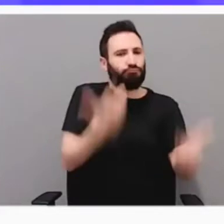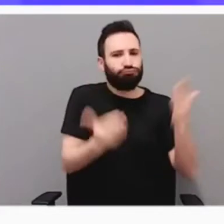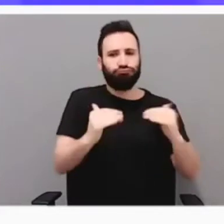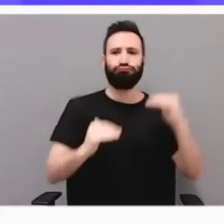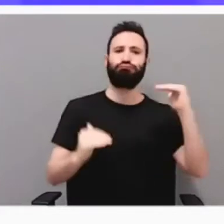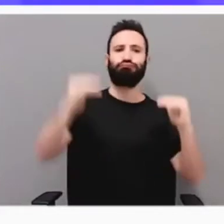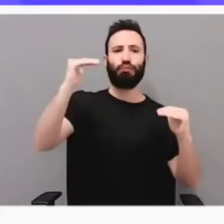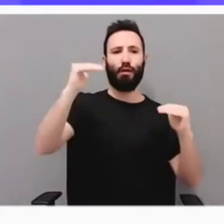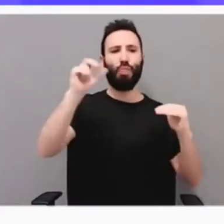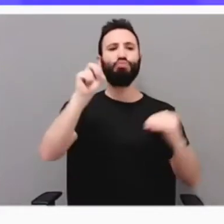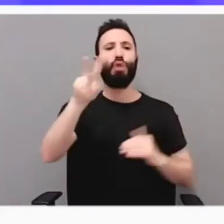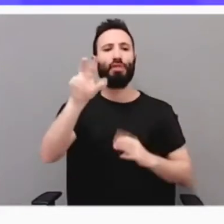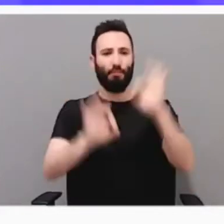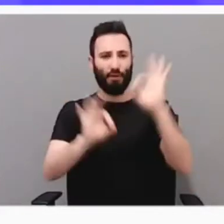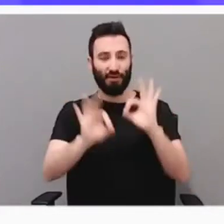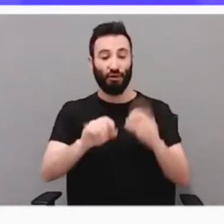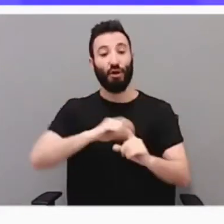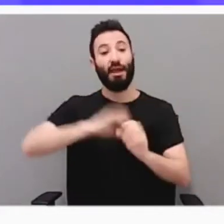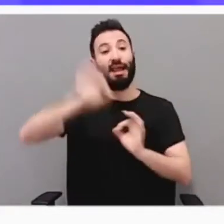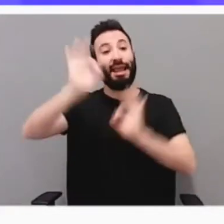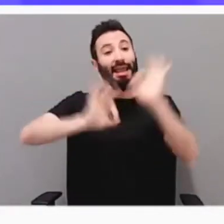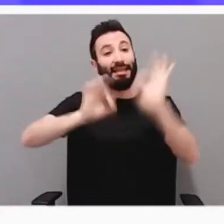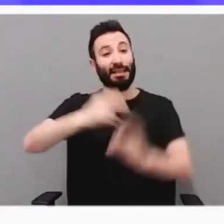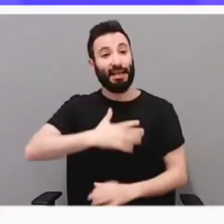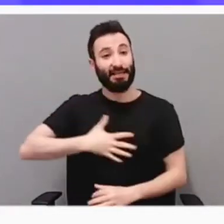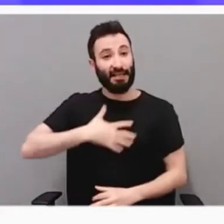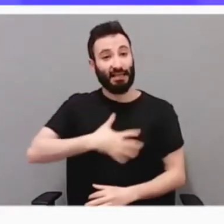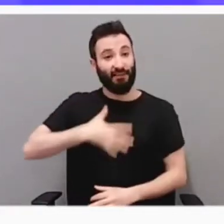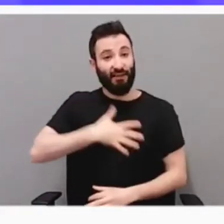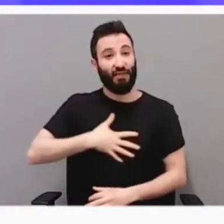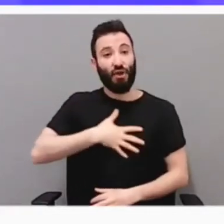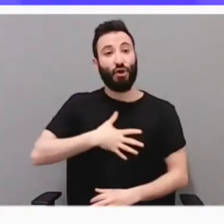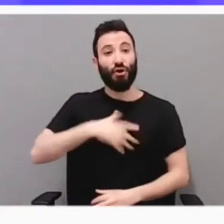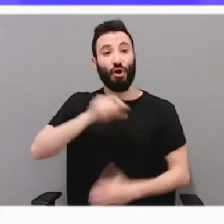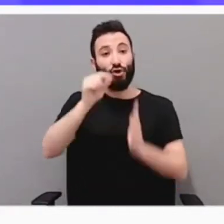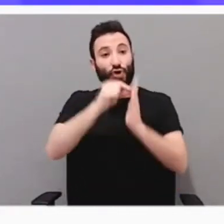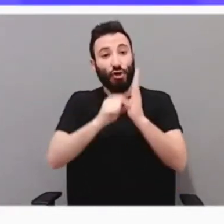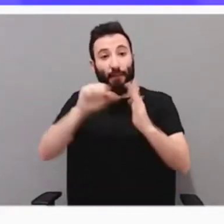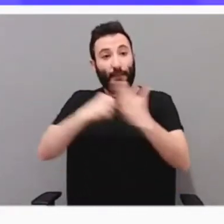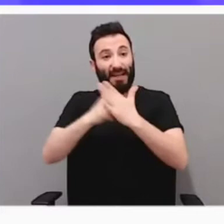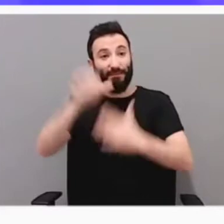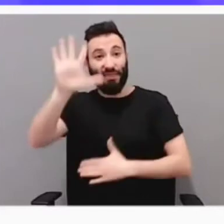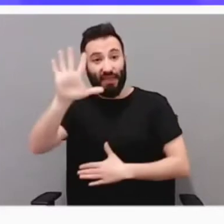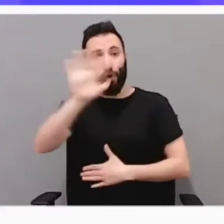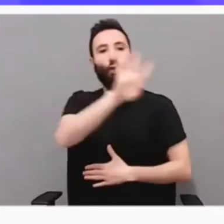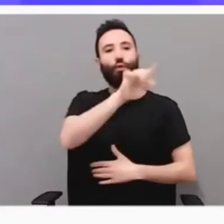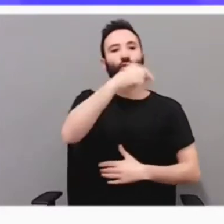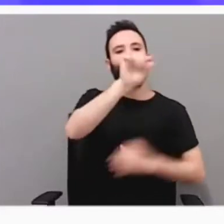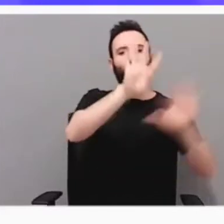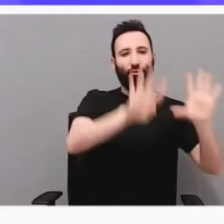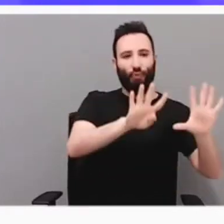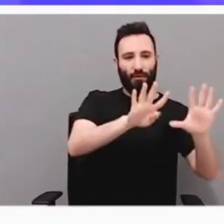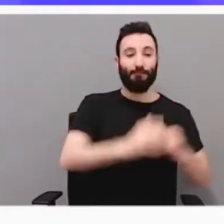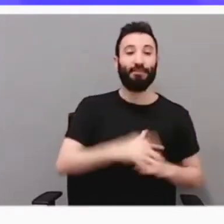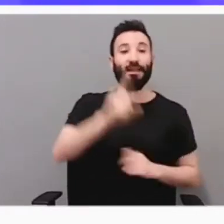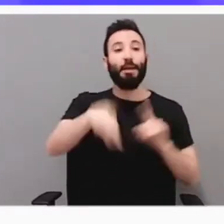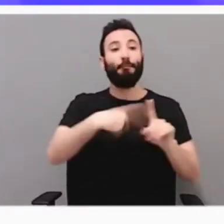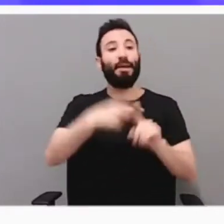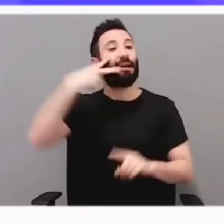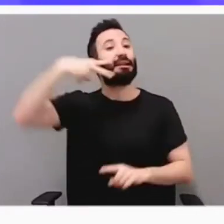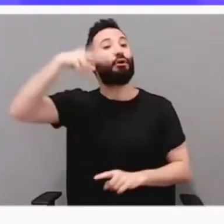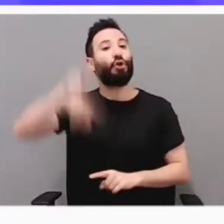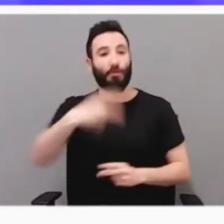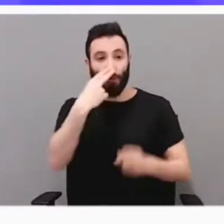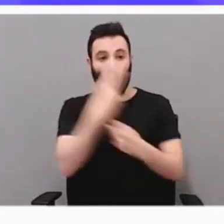Con un índice de satisfacción del destino de 4,9 sobre 5. Y está también el reconocimiento público, con la abstención por tercera vez,